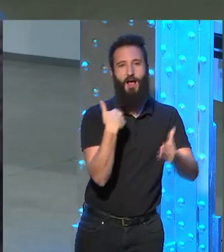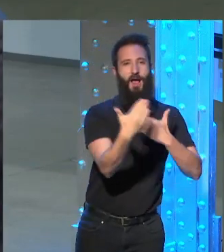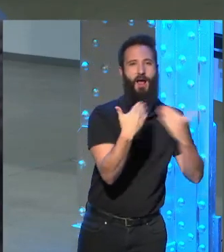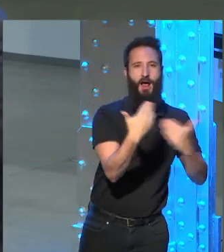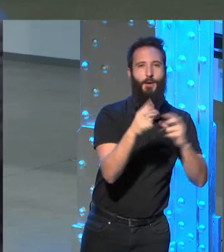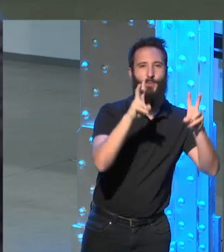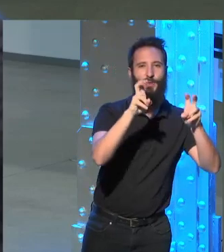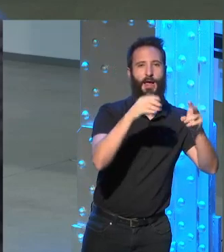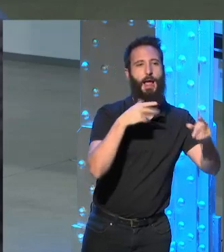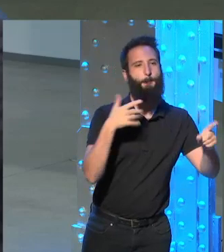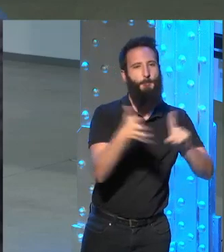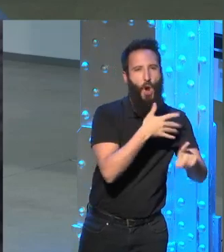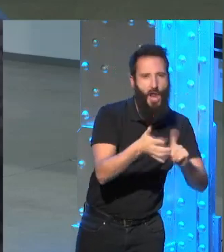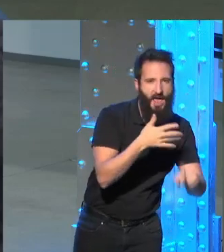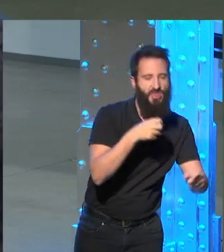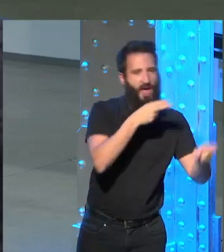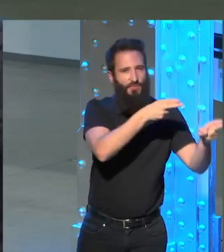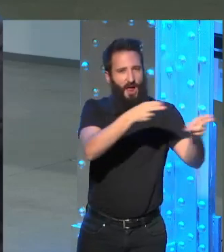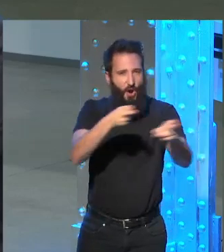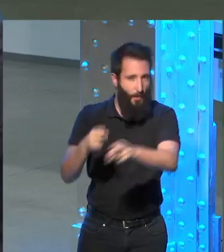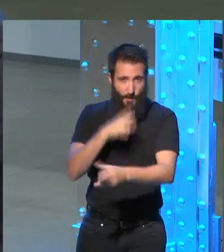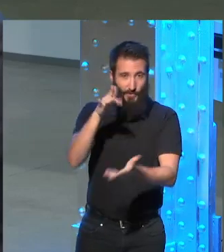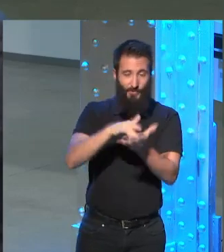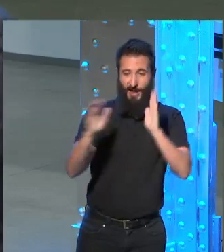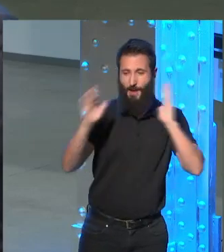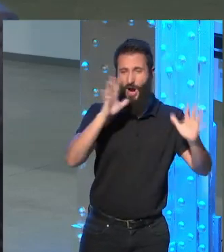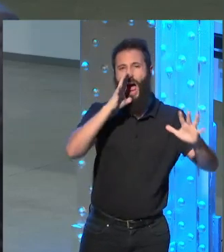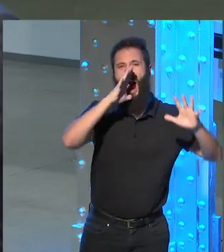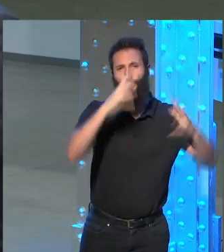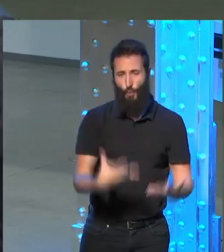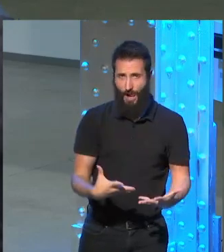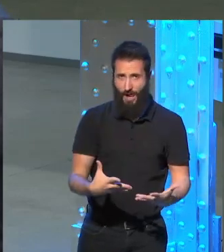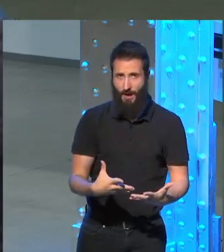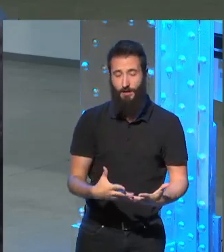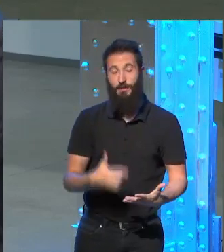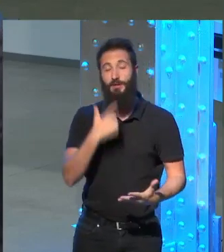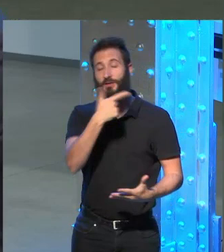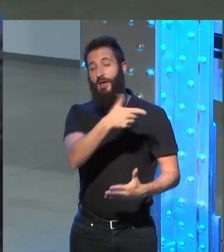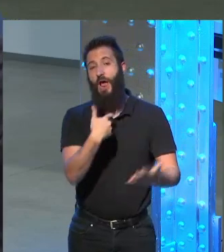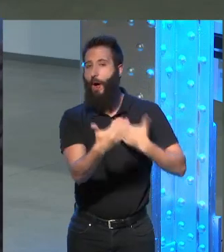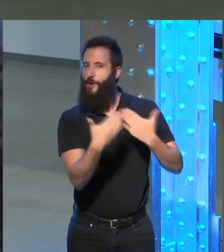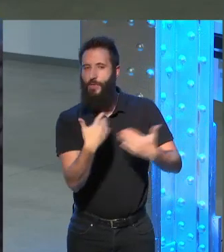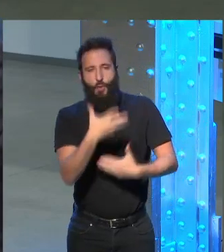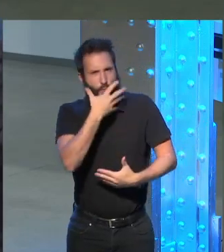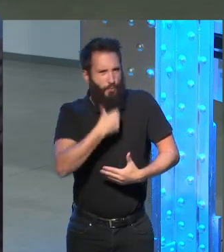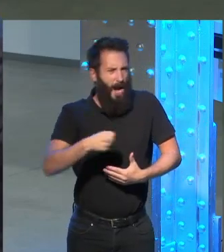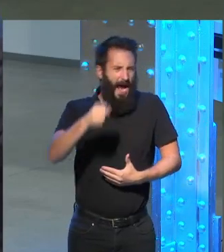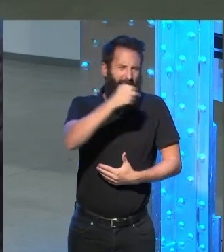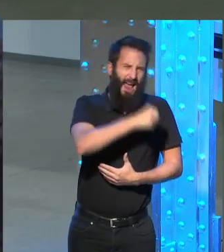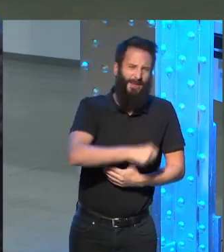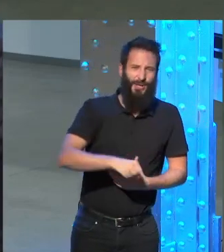violencia y terrorismo en la época actual y fue una conversación fascinante absolutamente